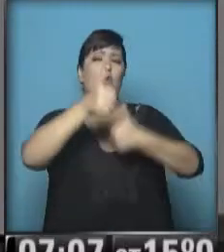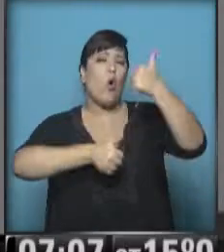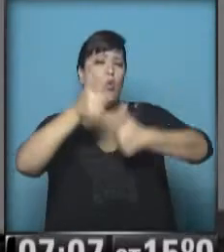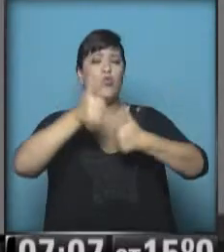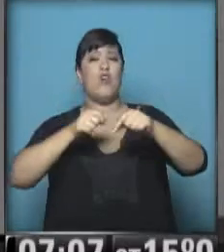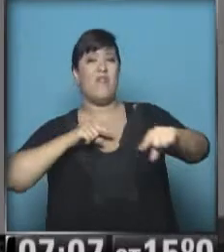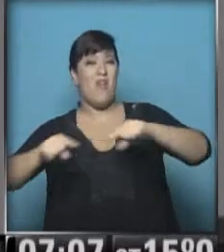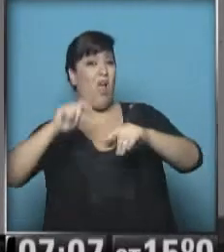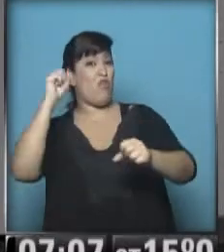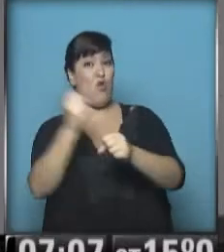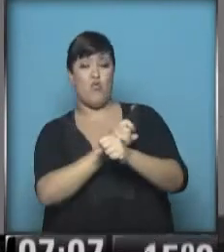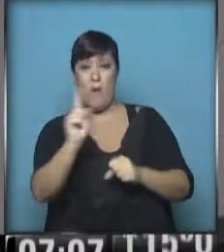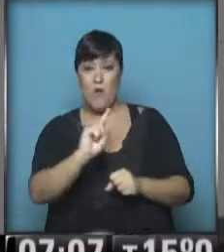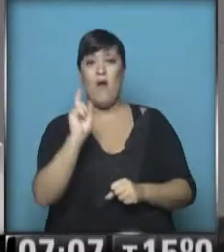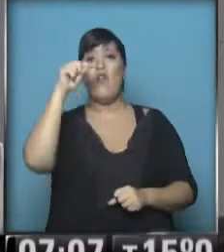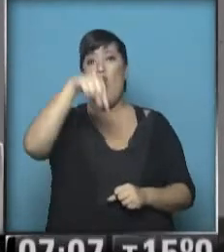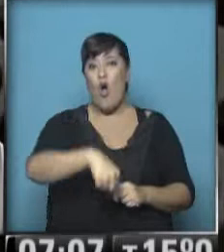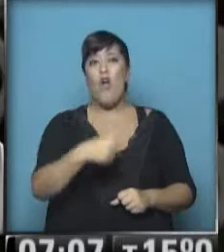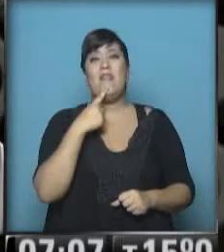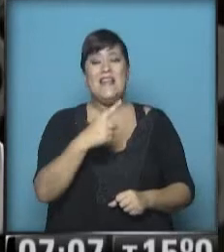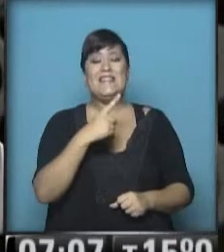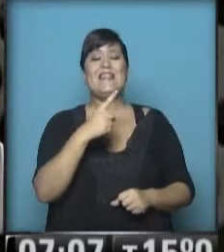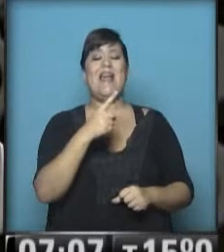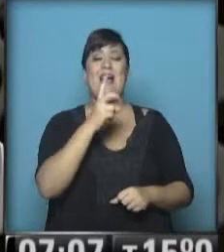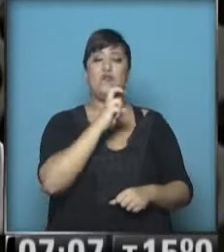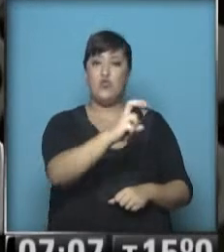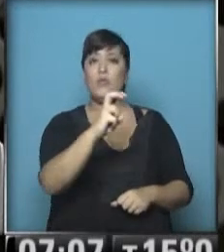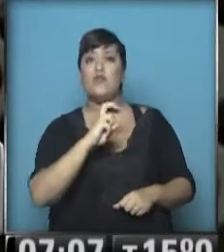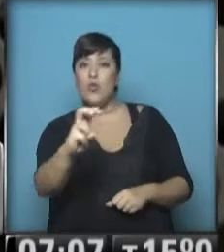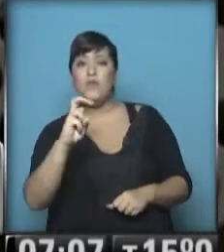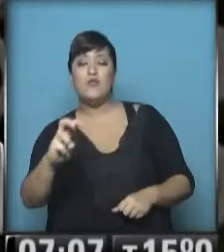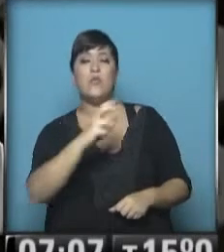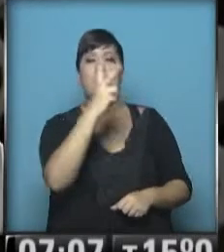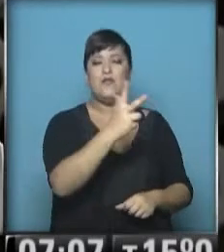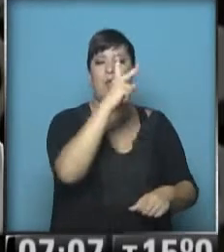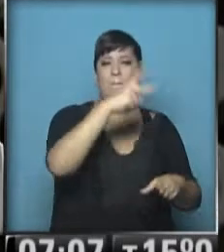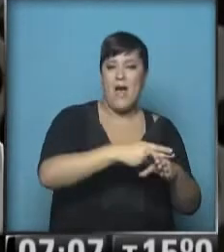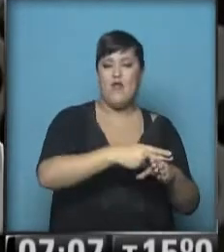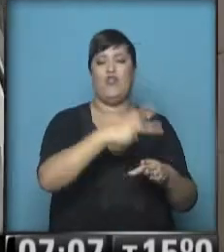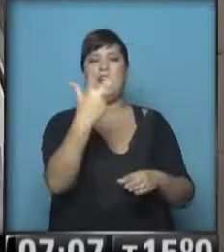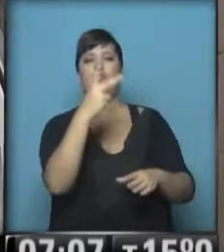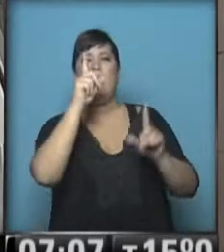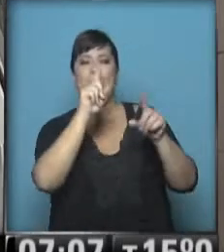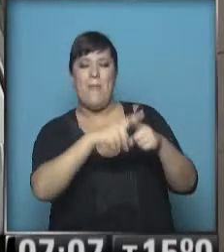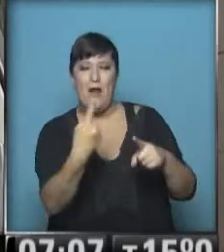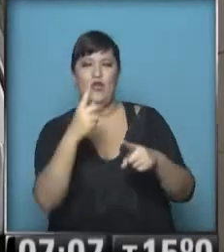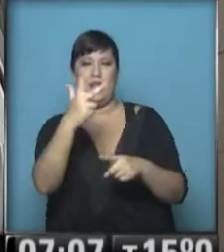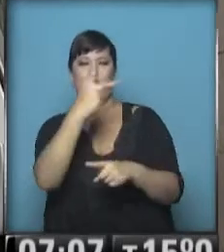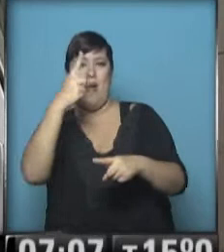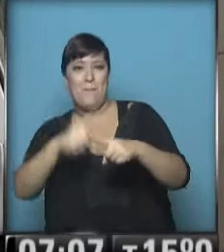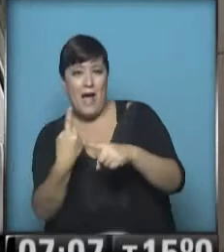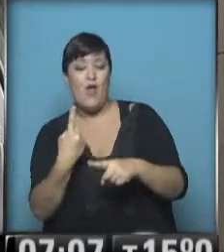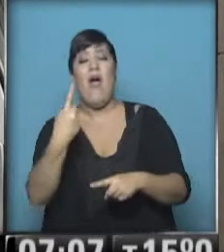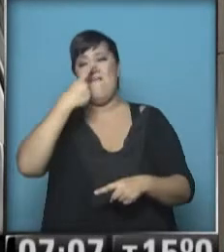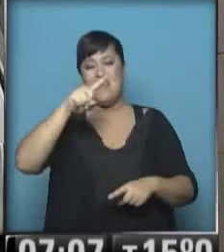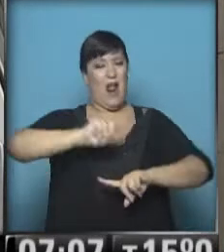Estaba programada para hoy un paro de tres horas por cada una de las líneas de subterráneo, algo que finalmente y afortunadamente para los usuarios no se